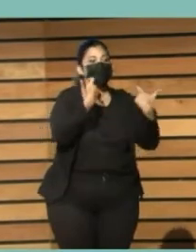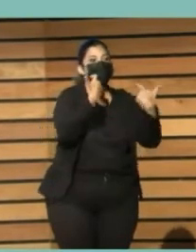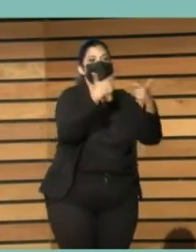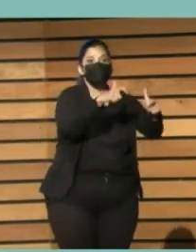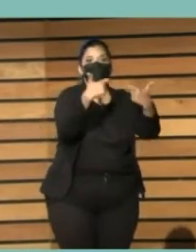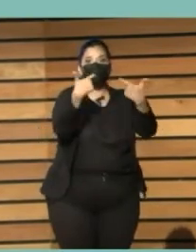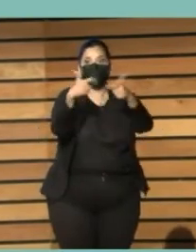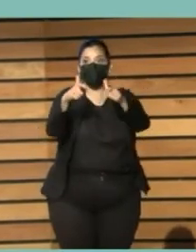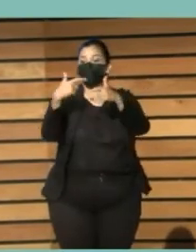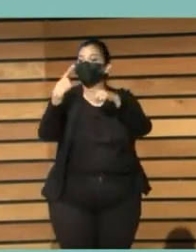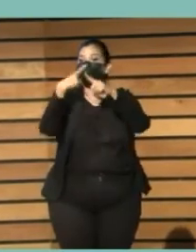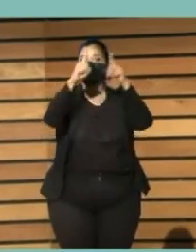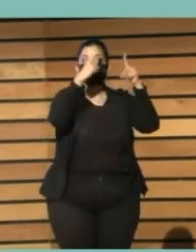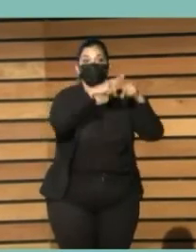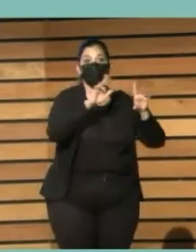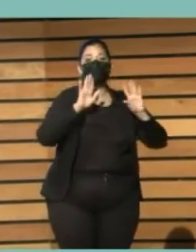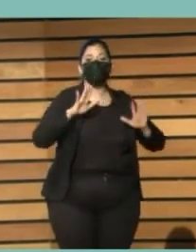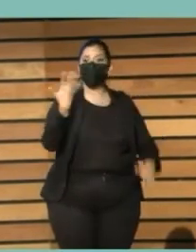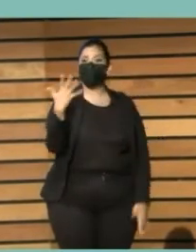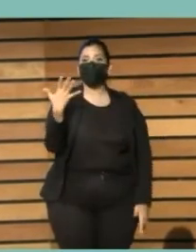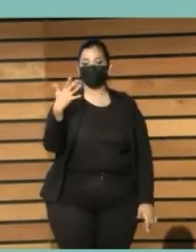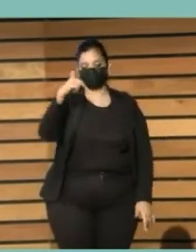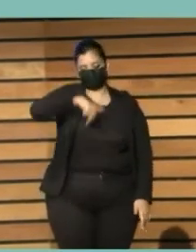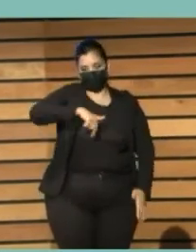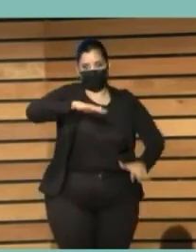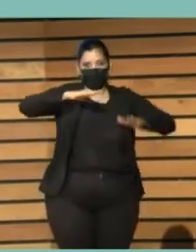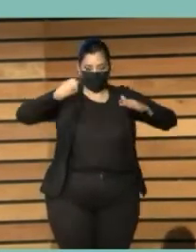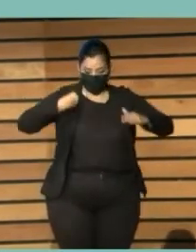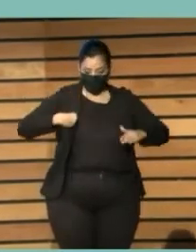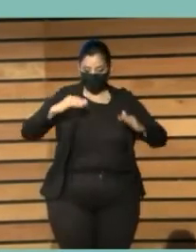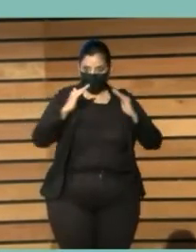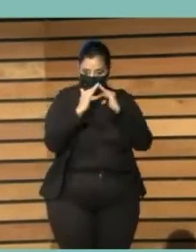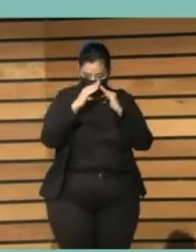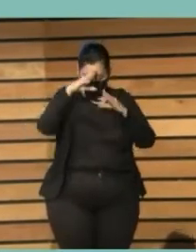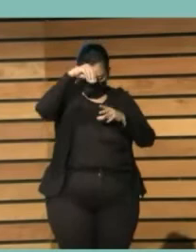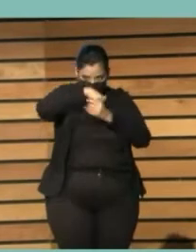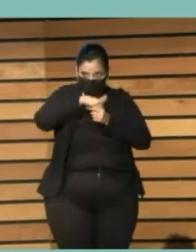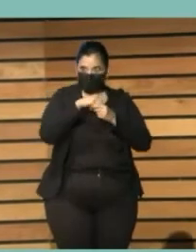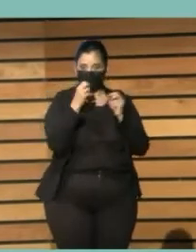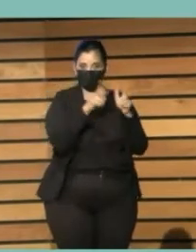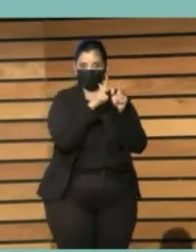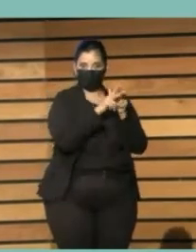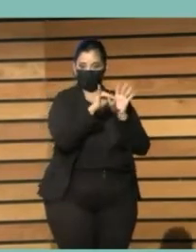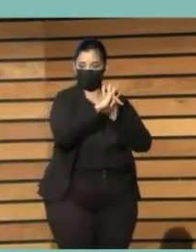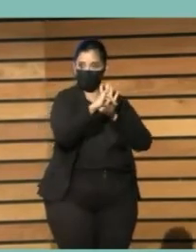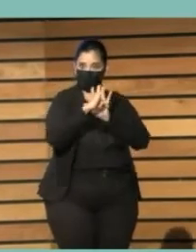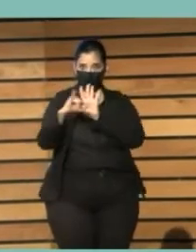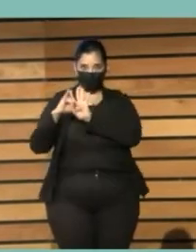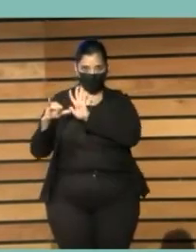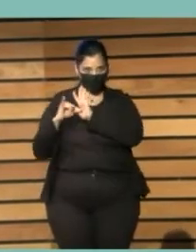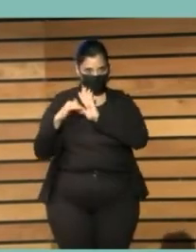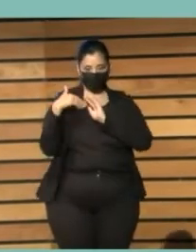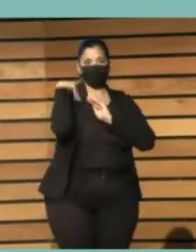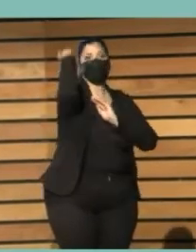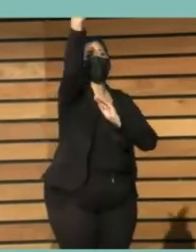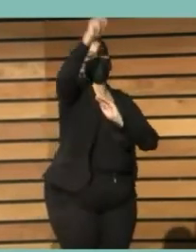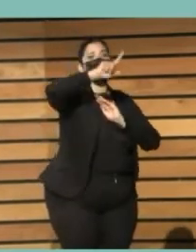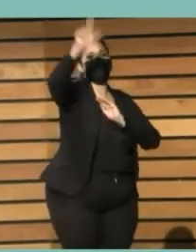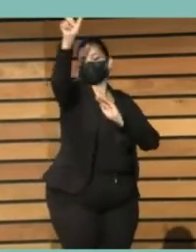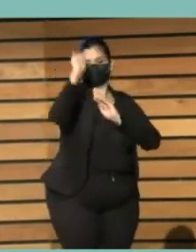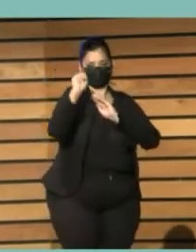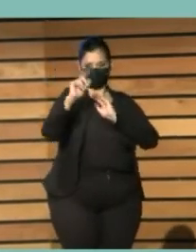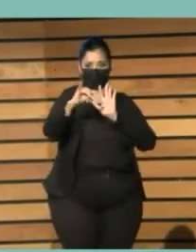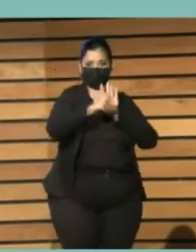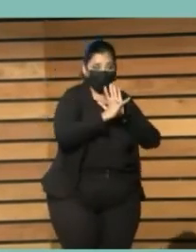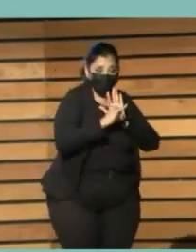pero dentro de tu propia casa. La mayoría que estamos aquí de biblioteca somos bibliotecas municipales y hay muy poco diálogo, por lo que yo estoy